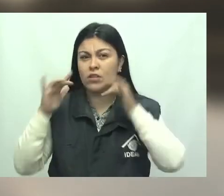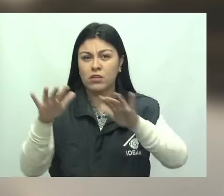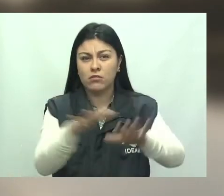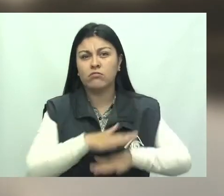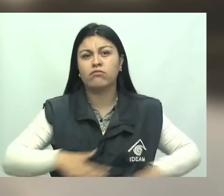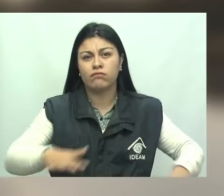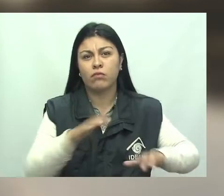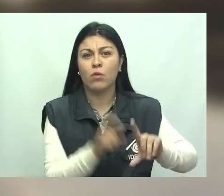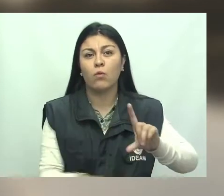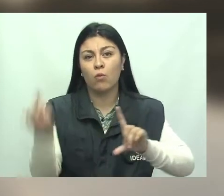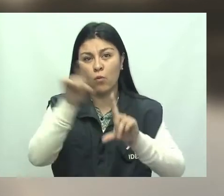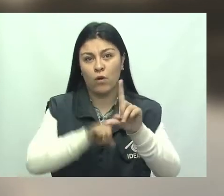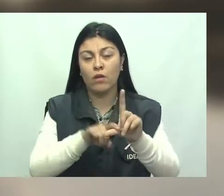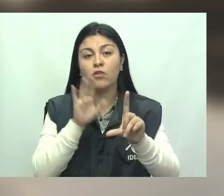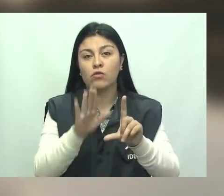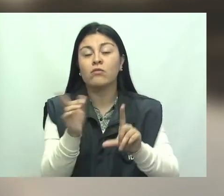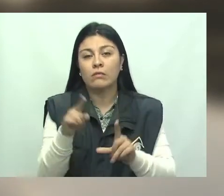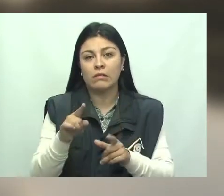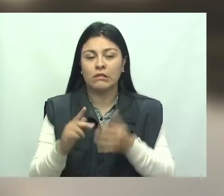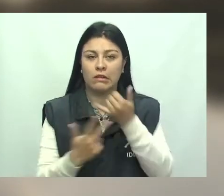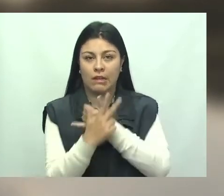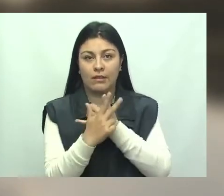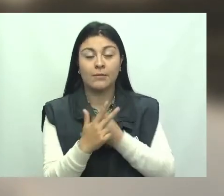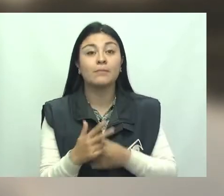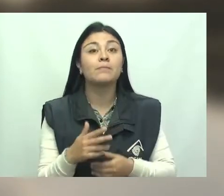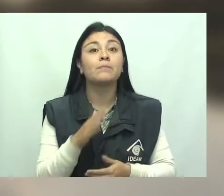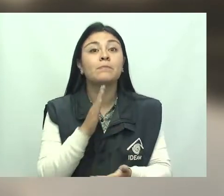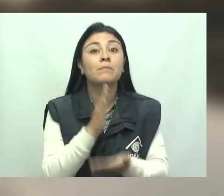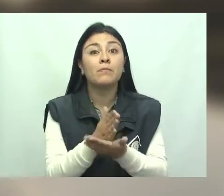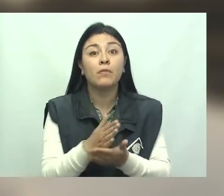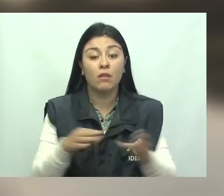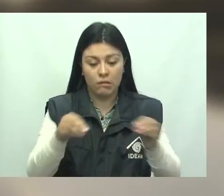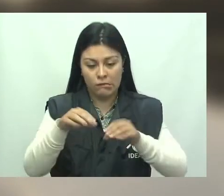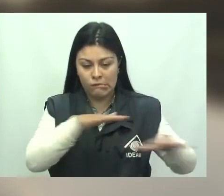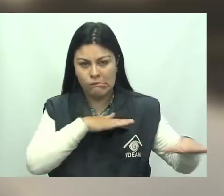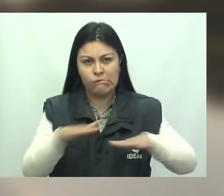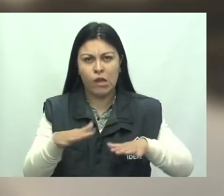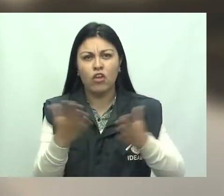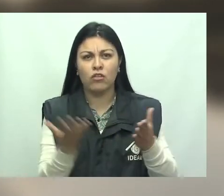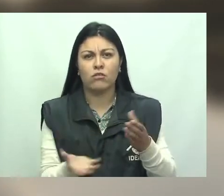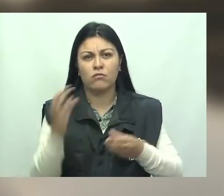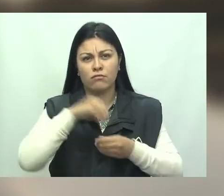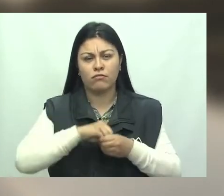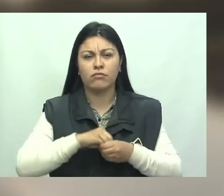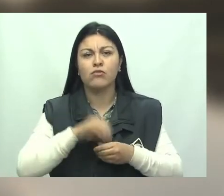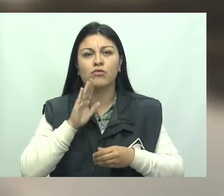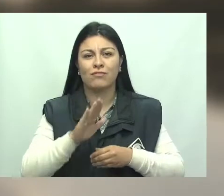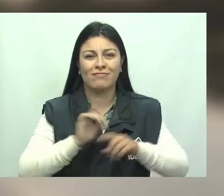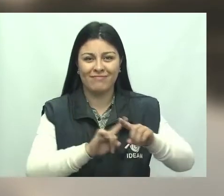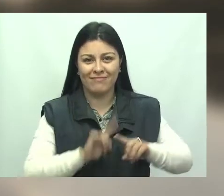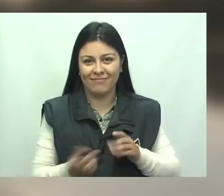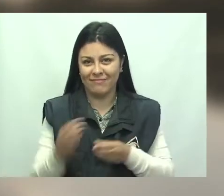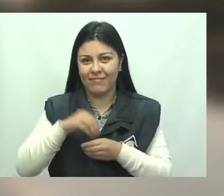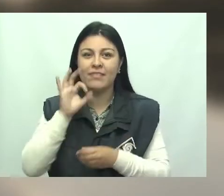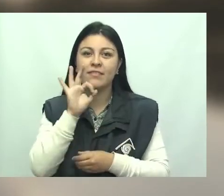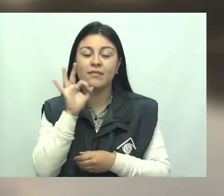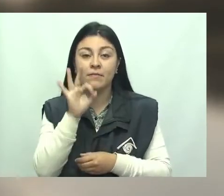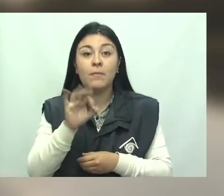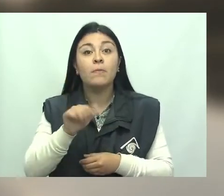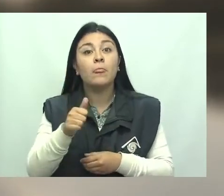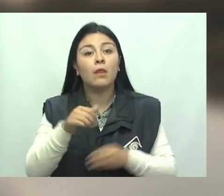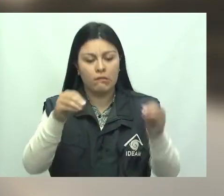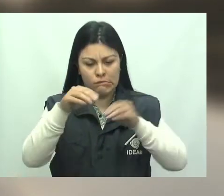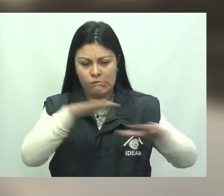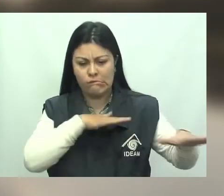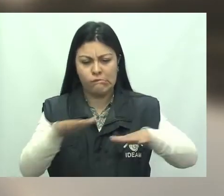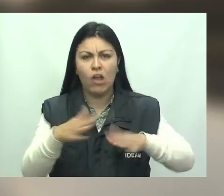naturales de la Guajira y algunas zonas de la región andina. Alerta roja por derrumbes en los municipios de Guayabetá, Alacacías y Restrepo. Y alerta naranja